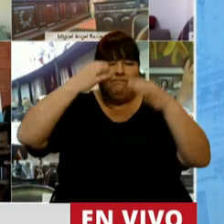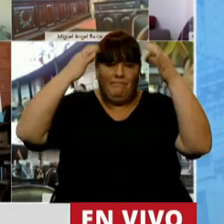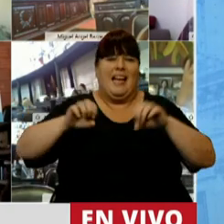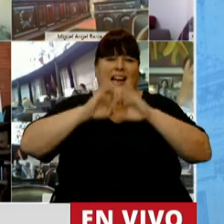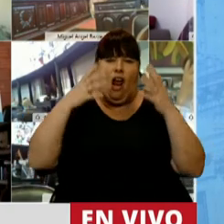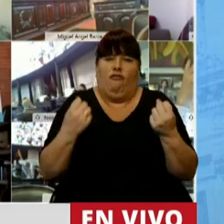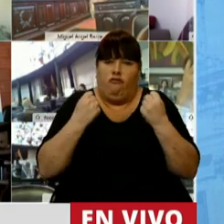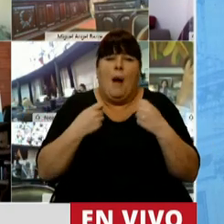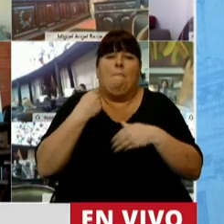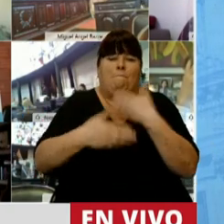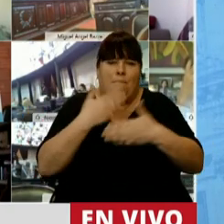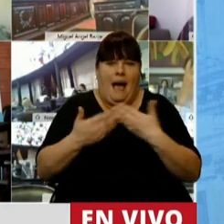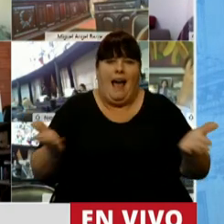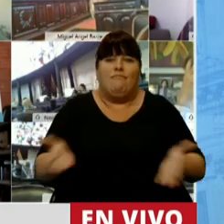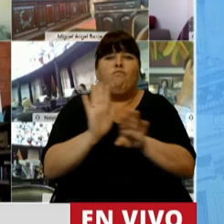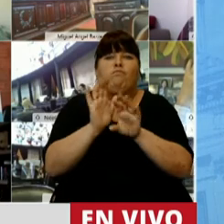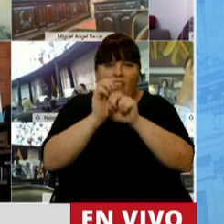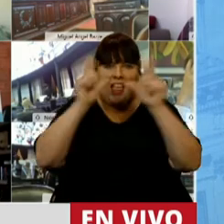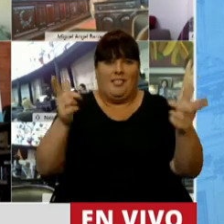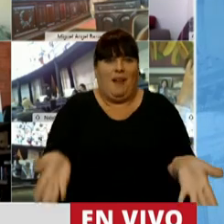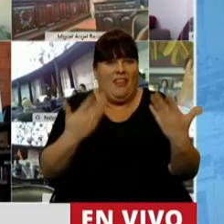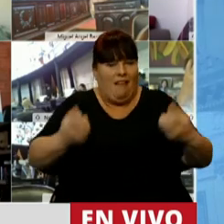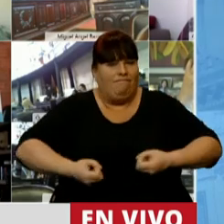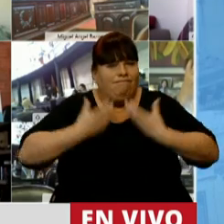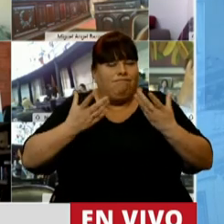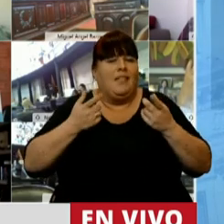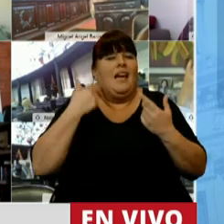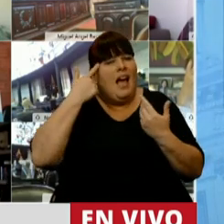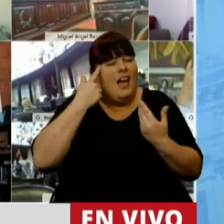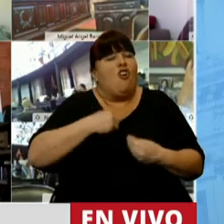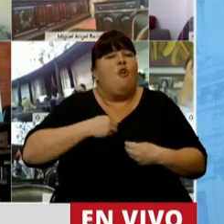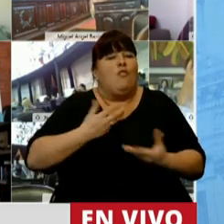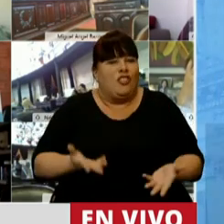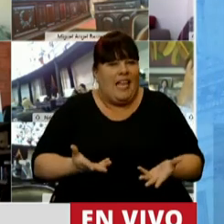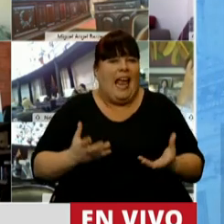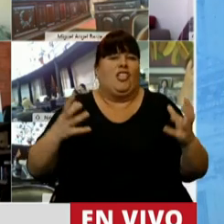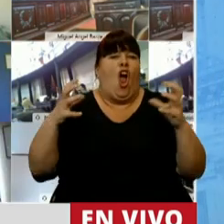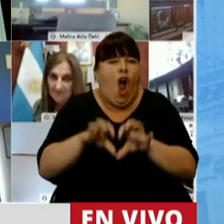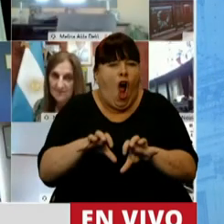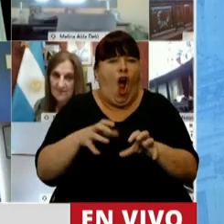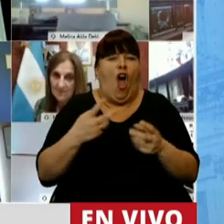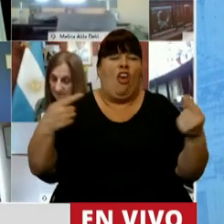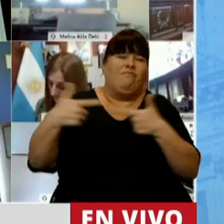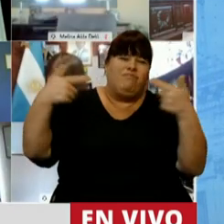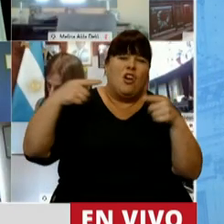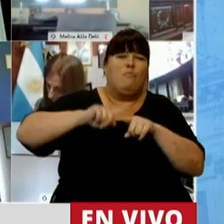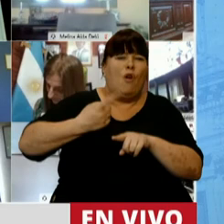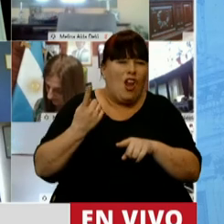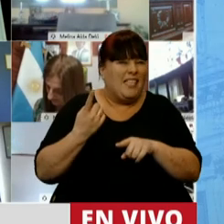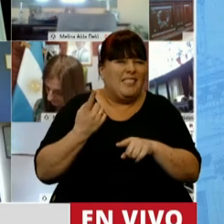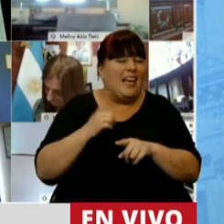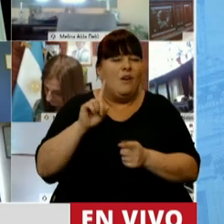empoderadas para movilizar, para despertar emoción y convertir el resentimiento, el odio y la enemistad política